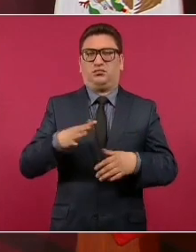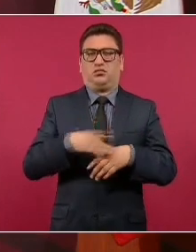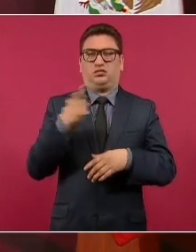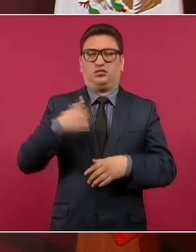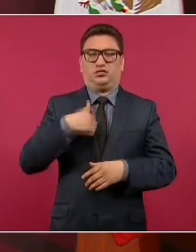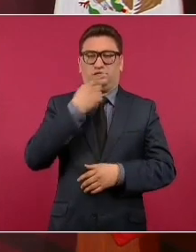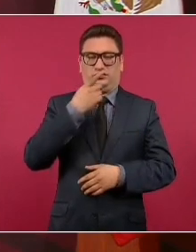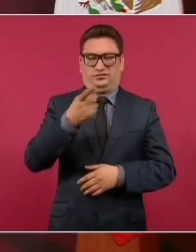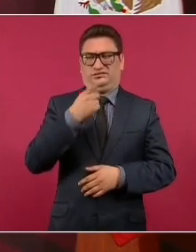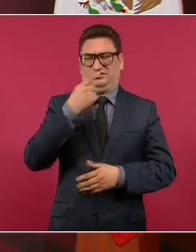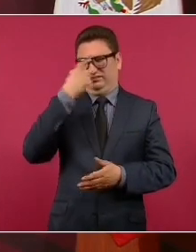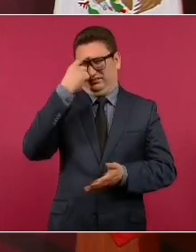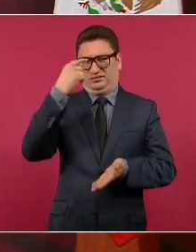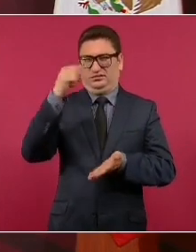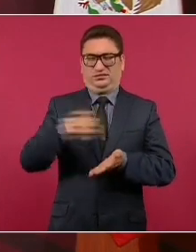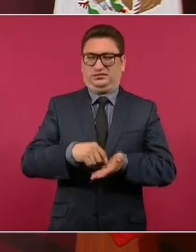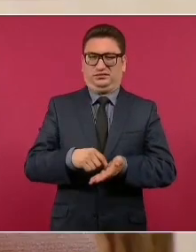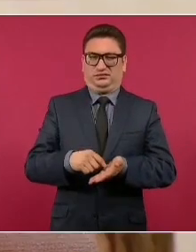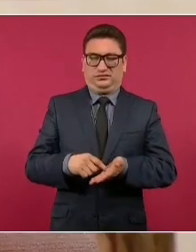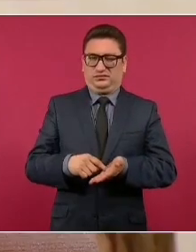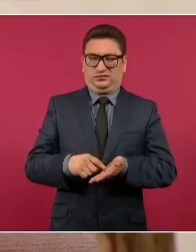es increíble